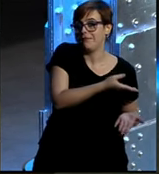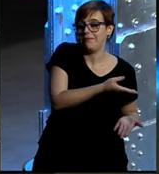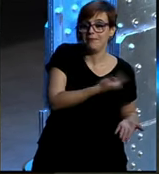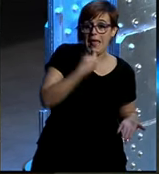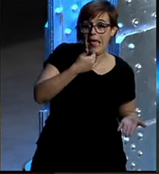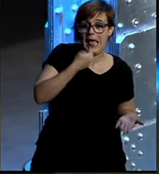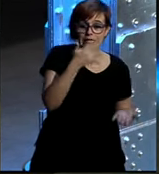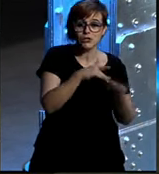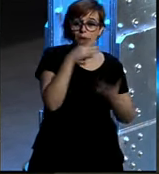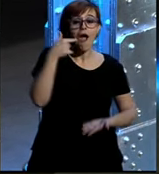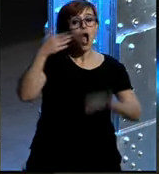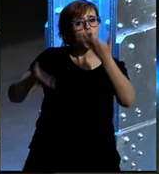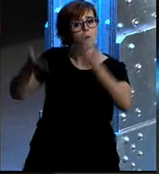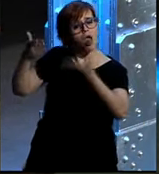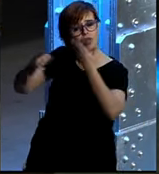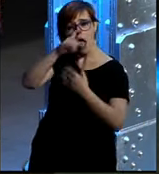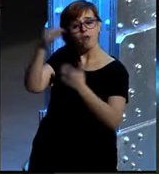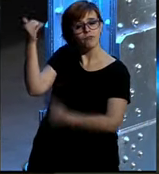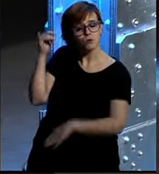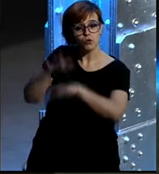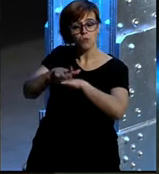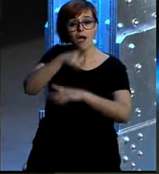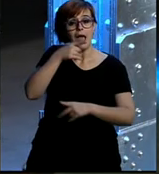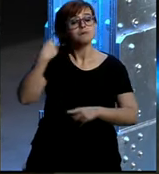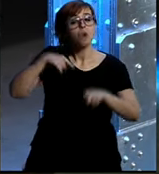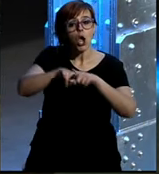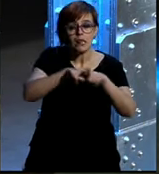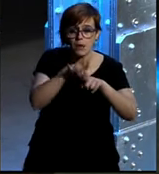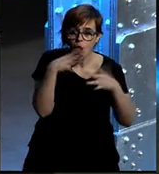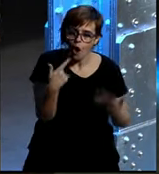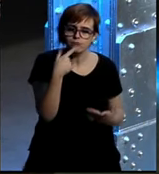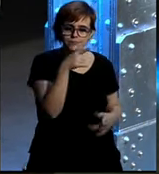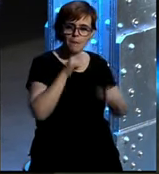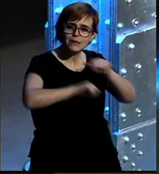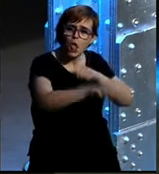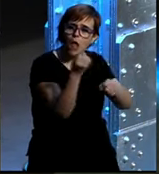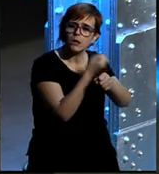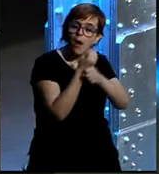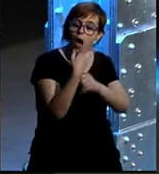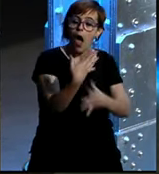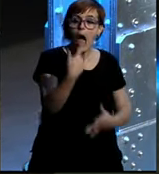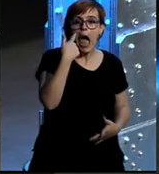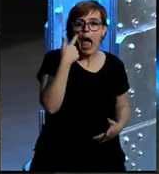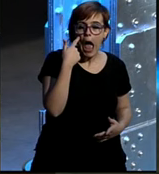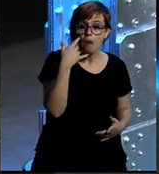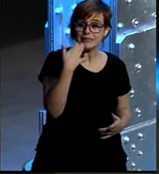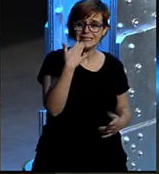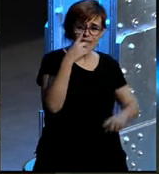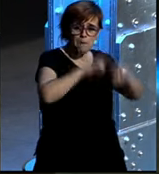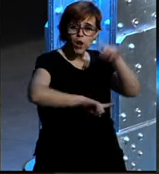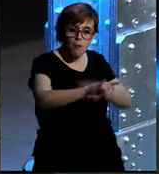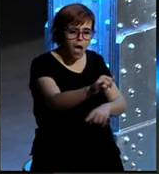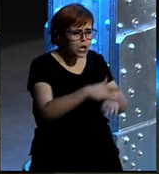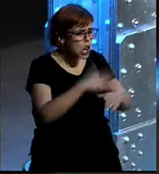y a diferencia de antes antes quedaba esta crítica en olvido pero ahora que harán buen trabajo y lo van a hacer dirán pues si tienes este problema te lo arreglamos